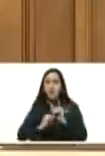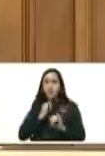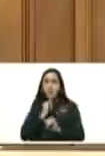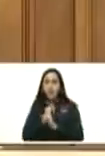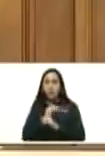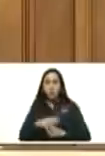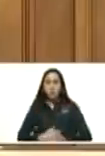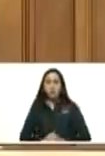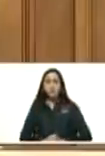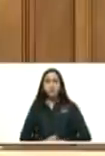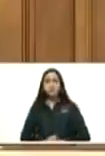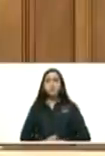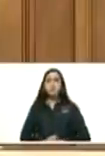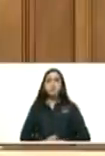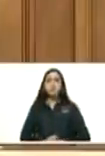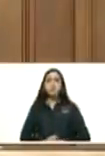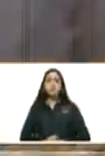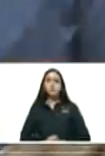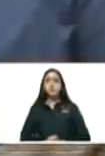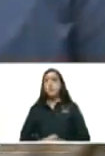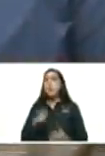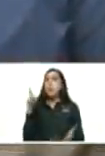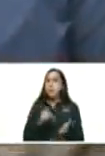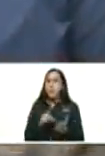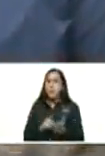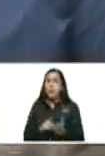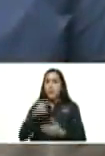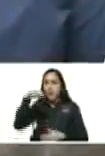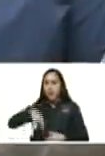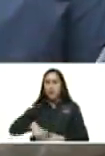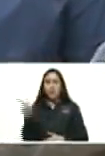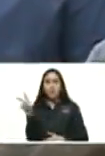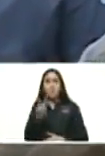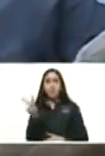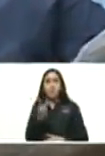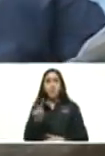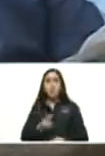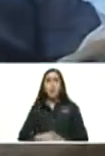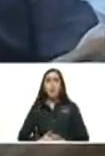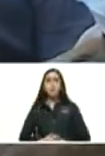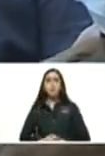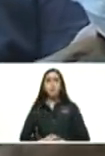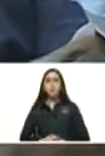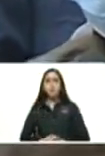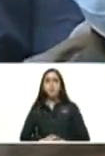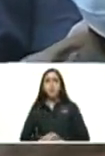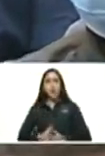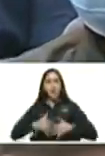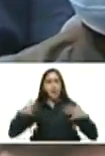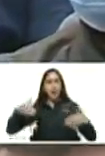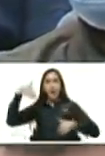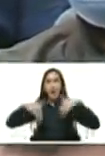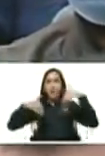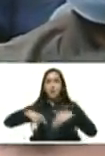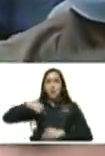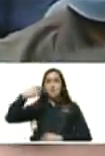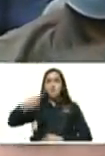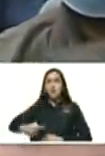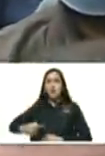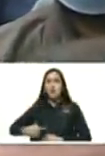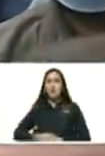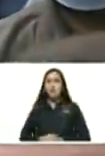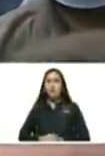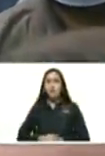que participan en nuestro país en estas megaelecciones de